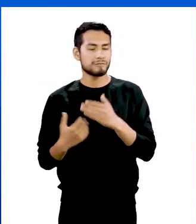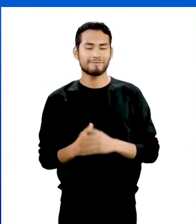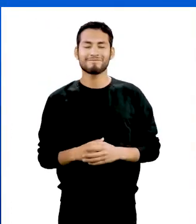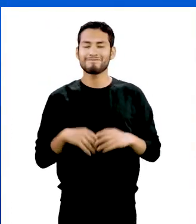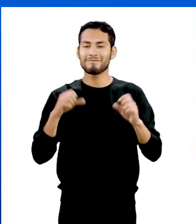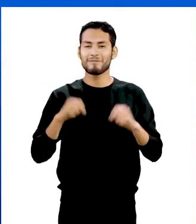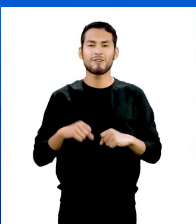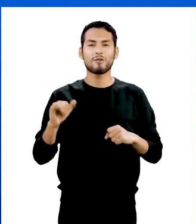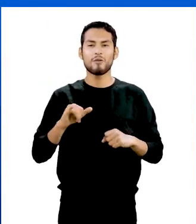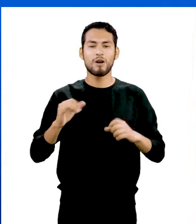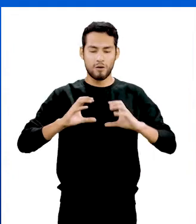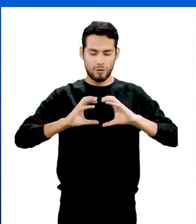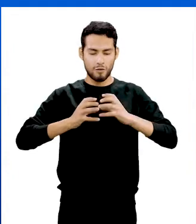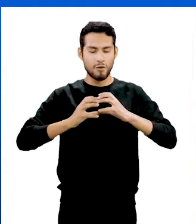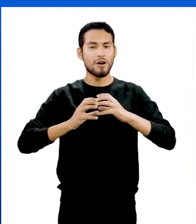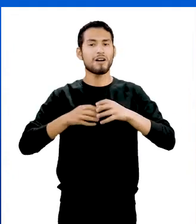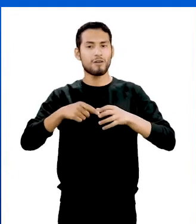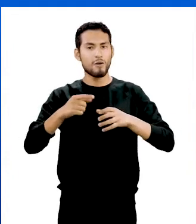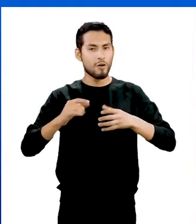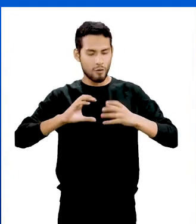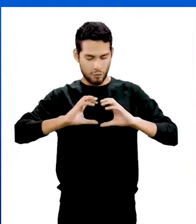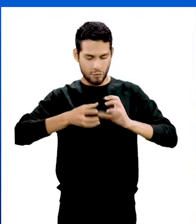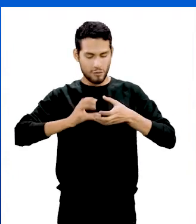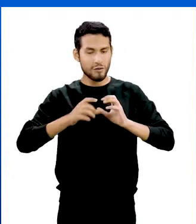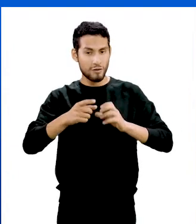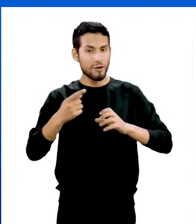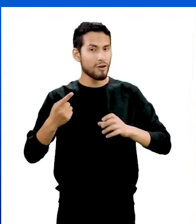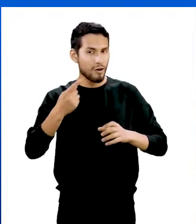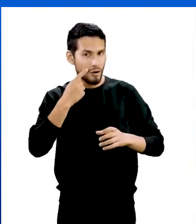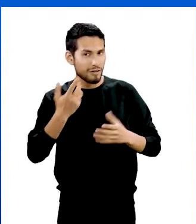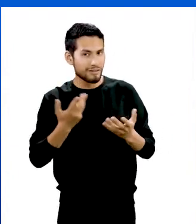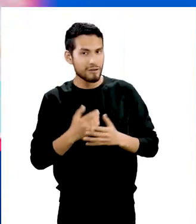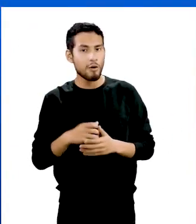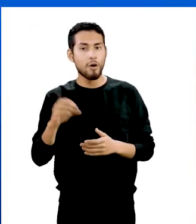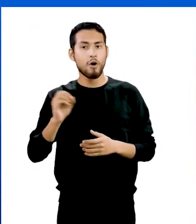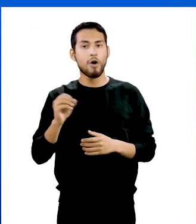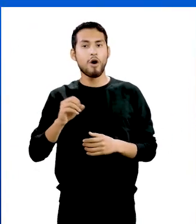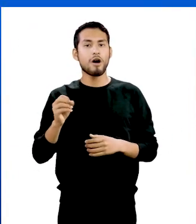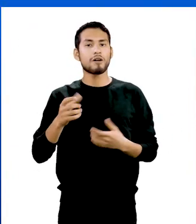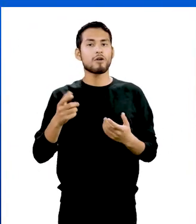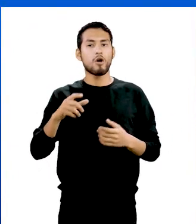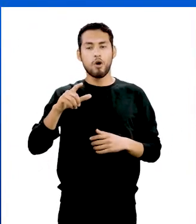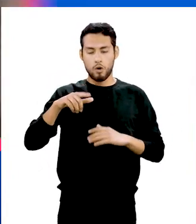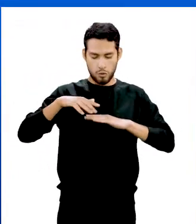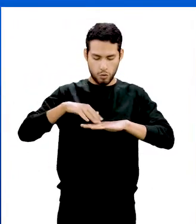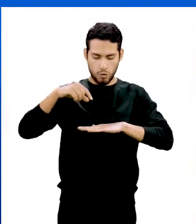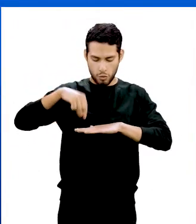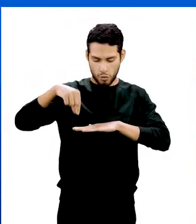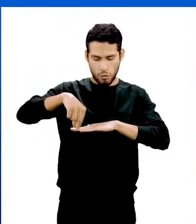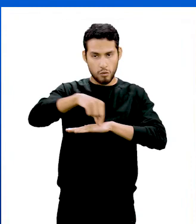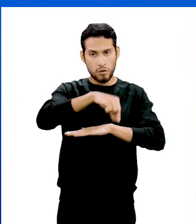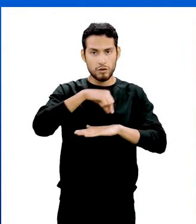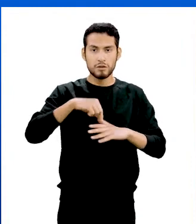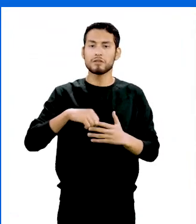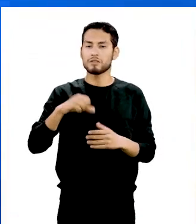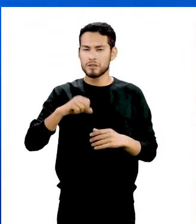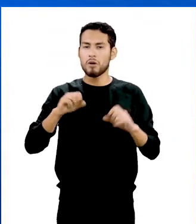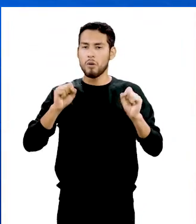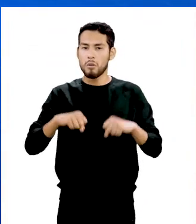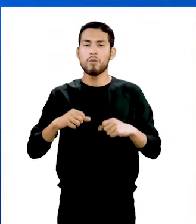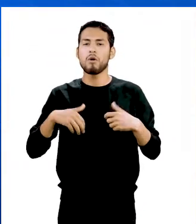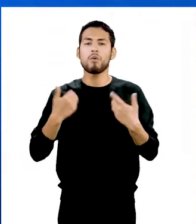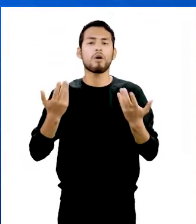Me hace acordar al cubo mágico, que seguro lo jugó en tu salón, o al clásico monopolio o lube. Así es,